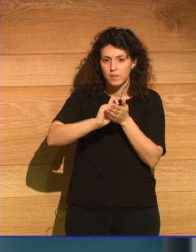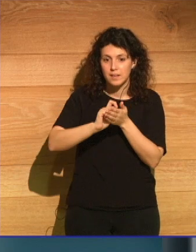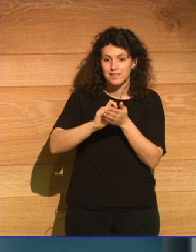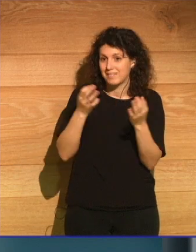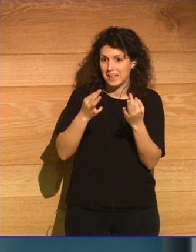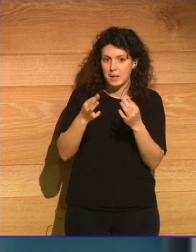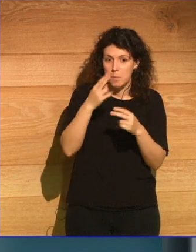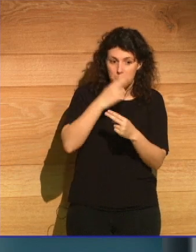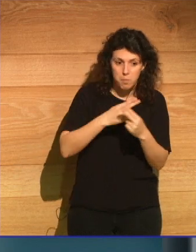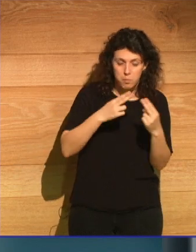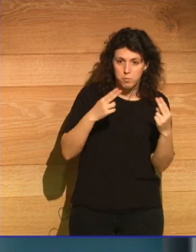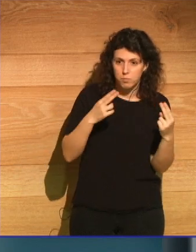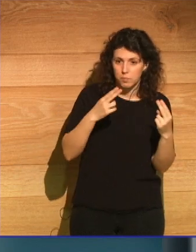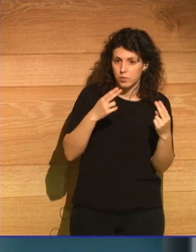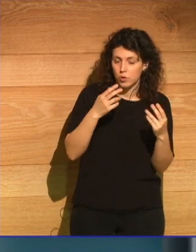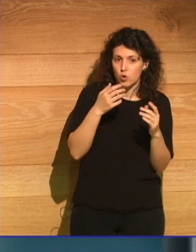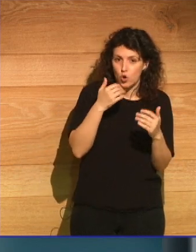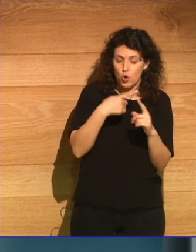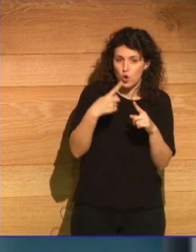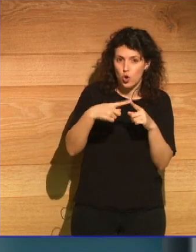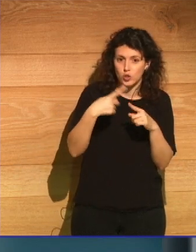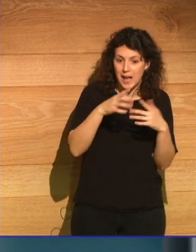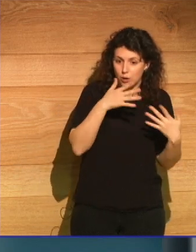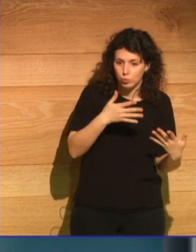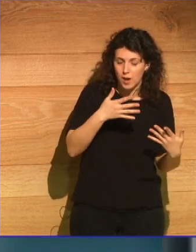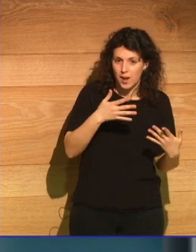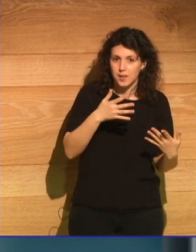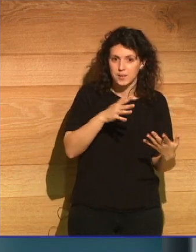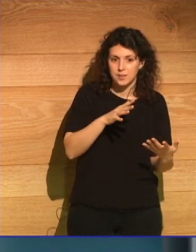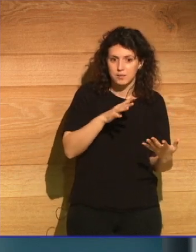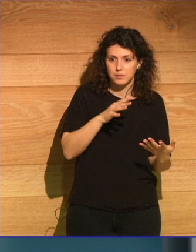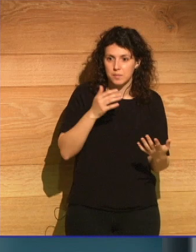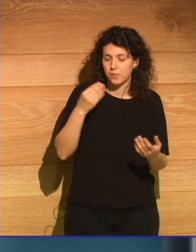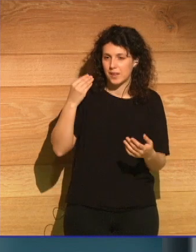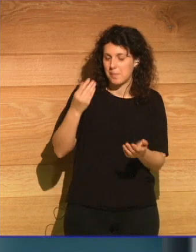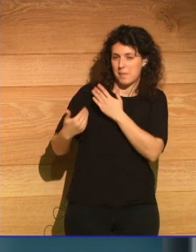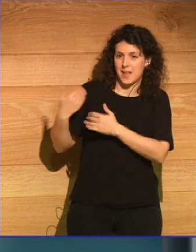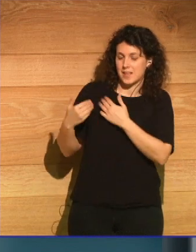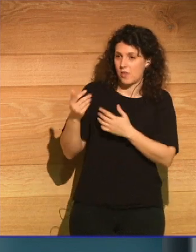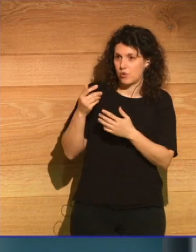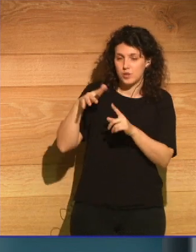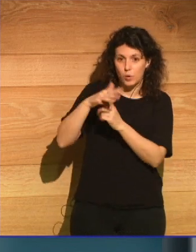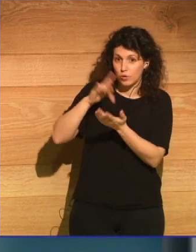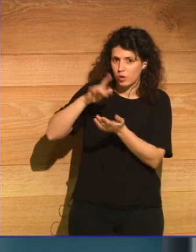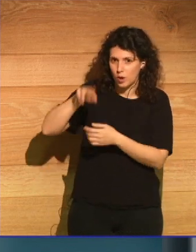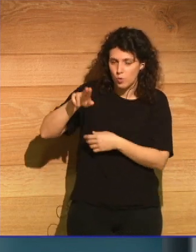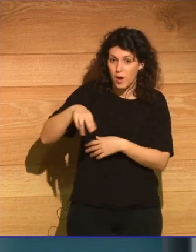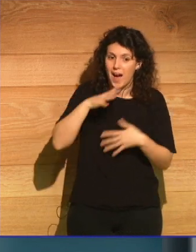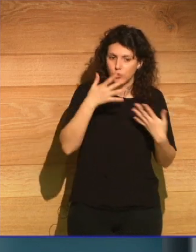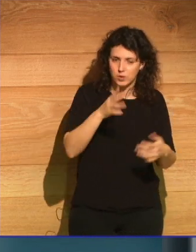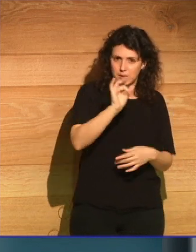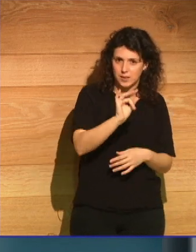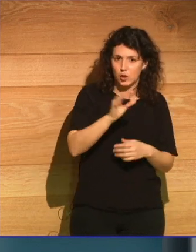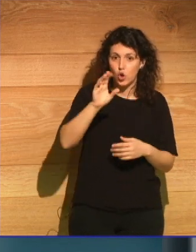cosas ocurrían en el presente, no saber de ellas como si hubieran ocurrido en el pasado. Lo que Collis vio